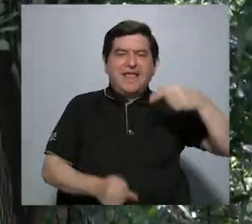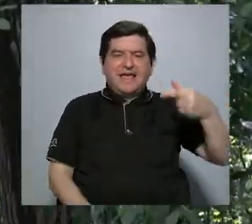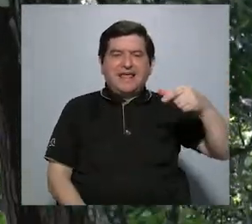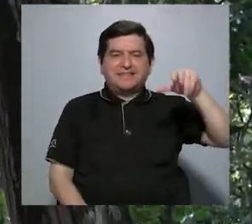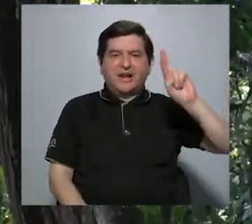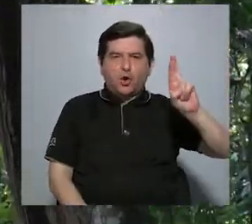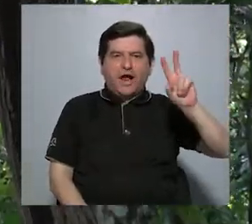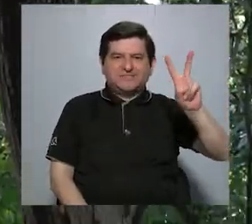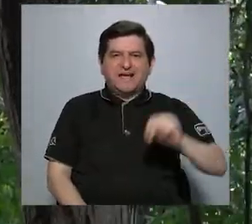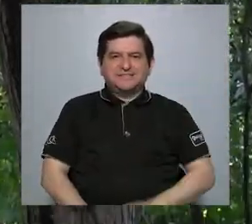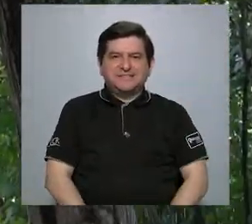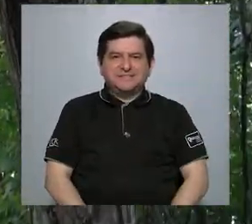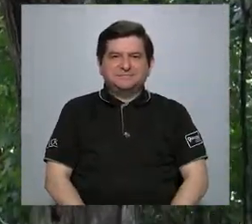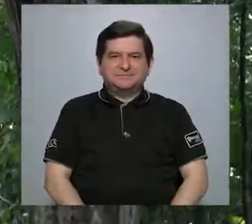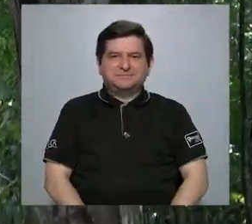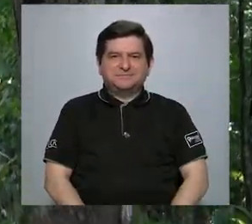Gretel Rojas Vázquez.